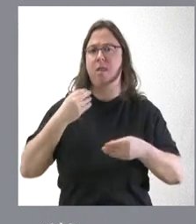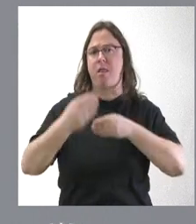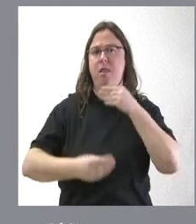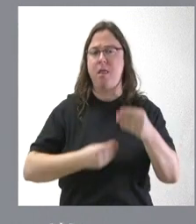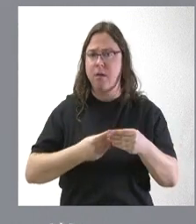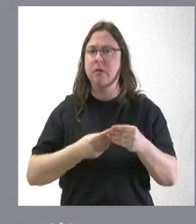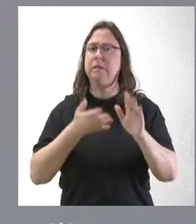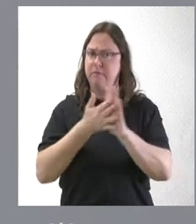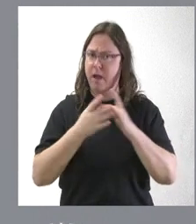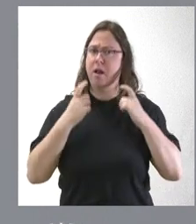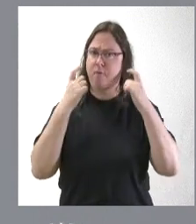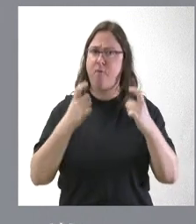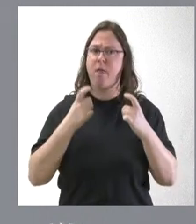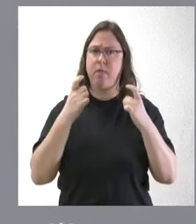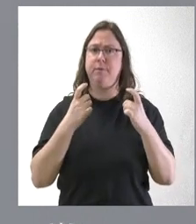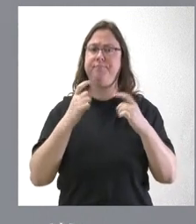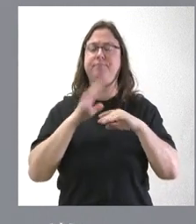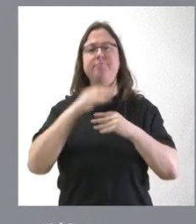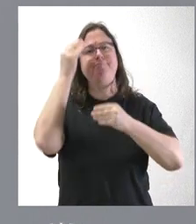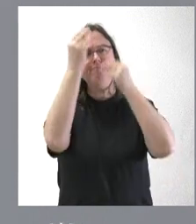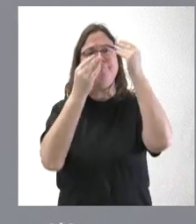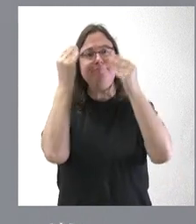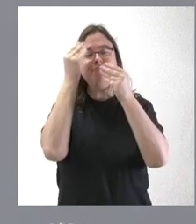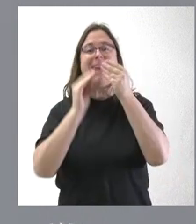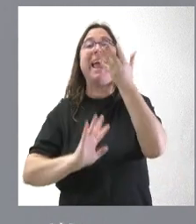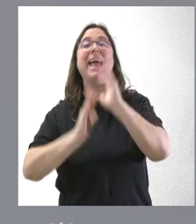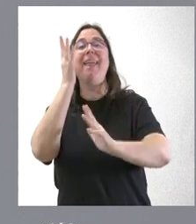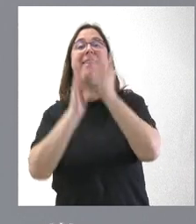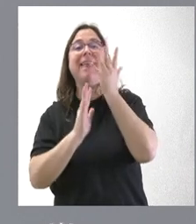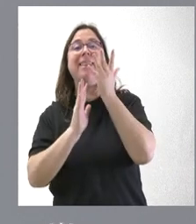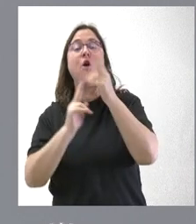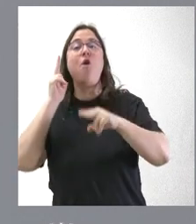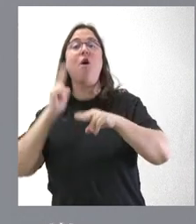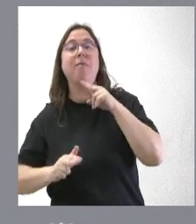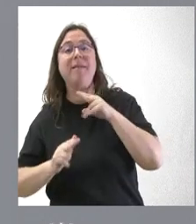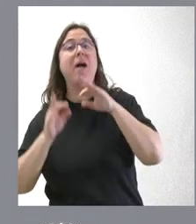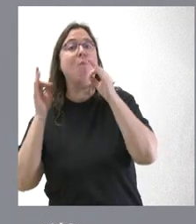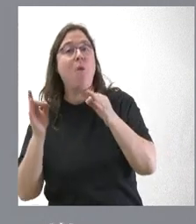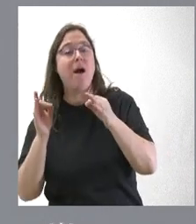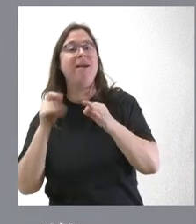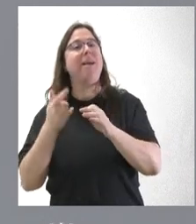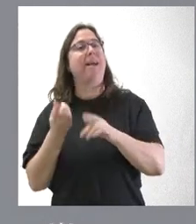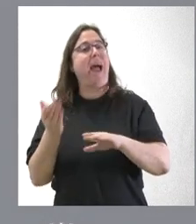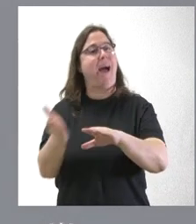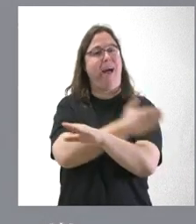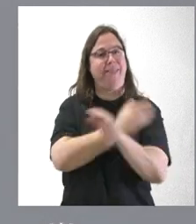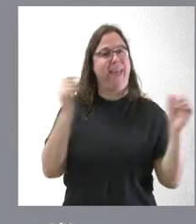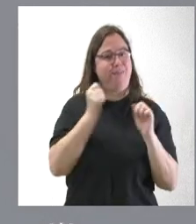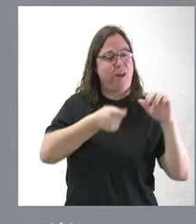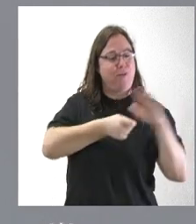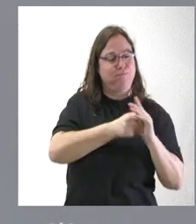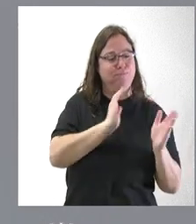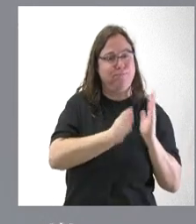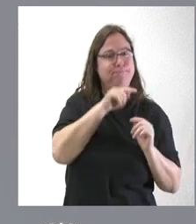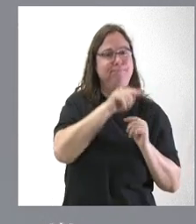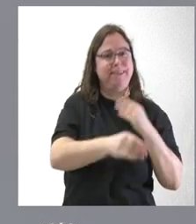un esfuerzo de pensar en que los incendios también se combaten plenamente mediante las inversiones en invierno y es lo que estamos